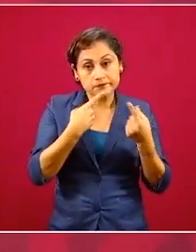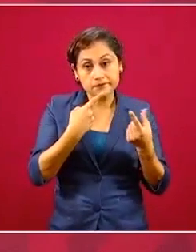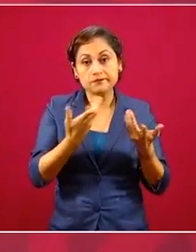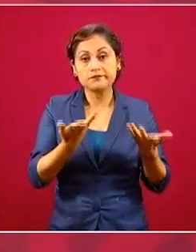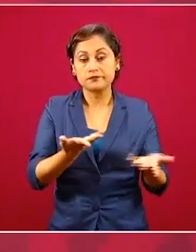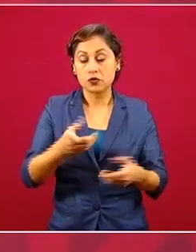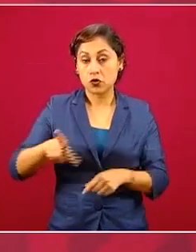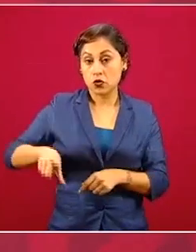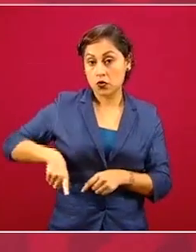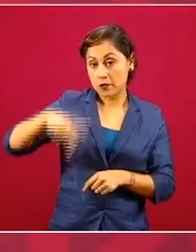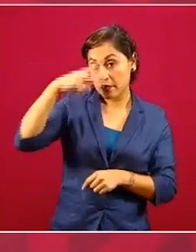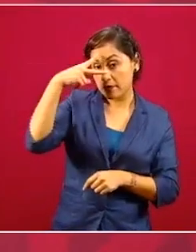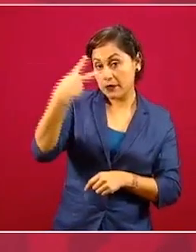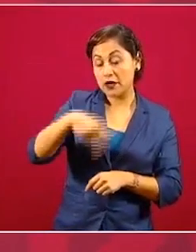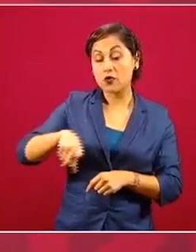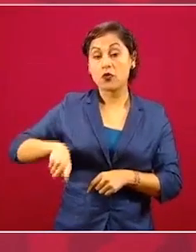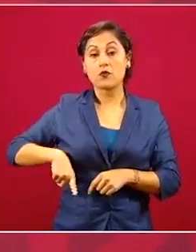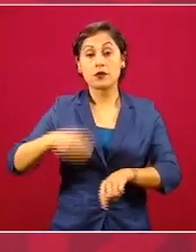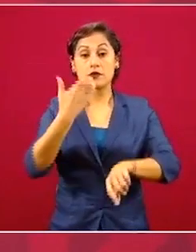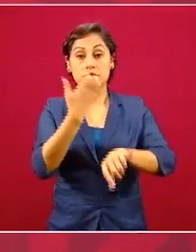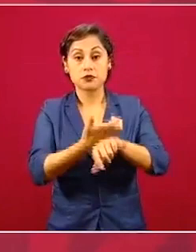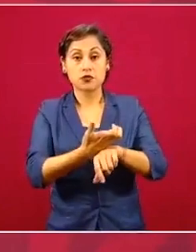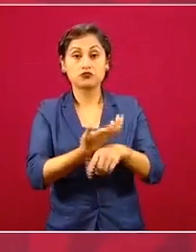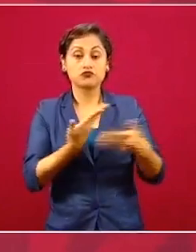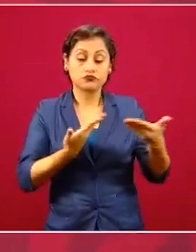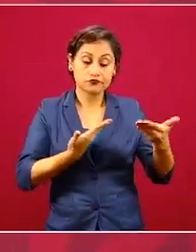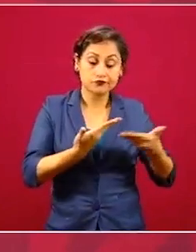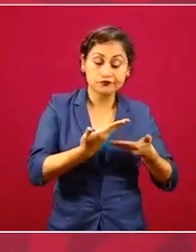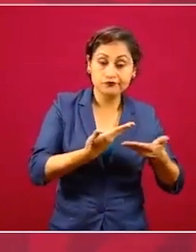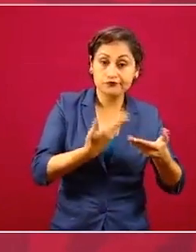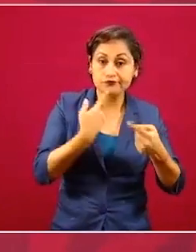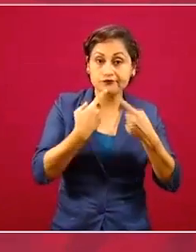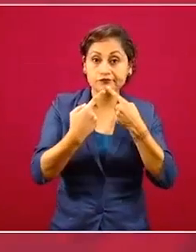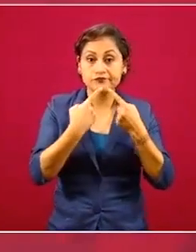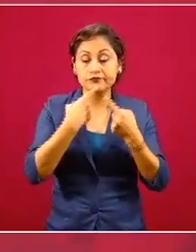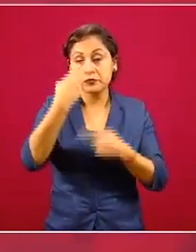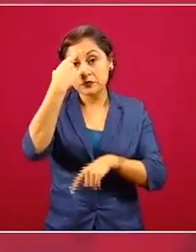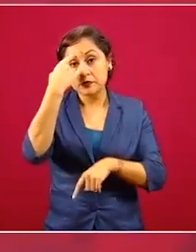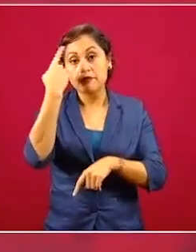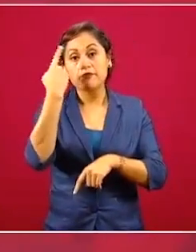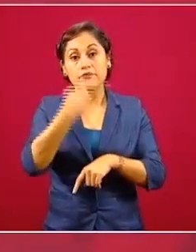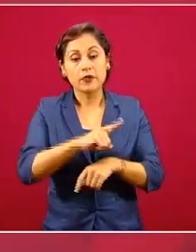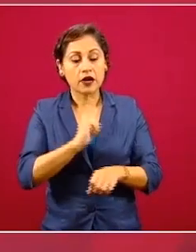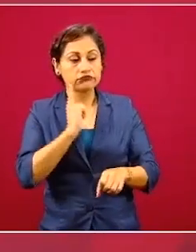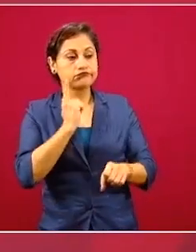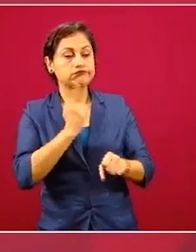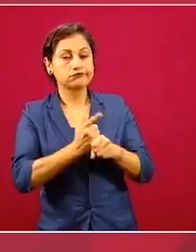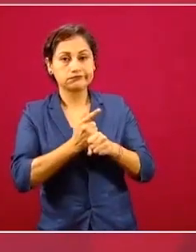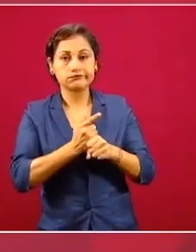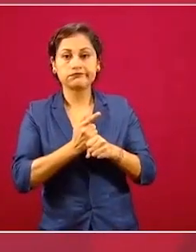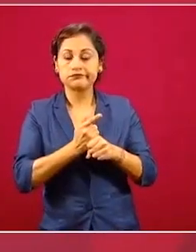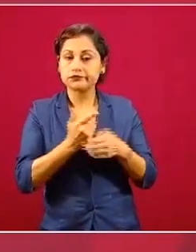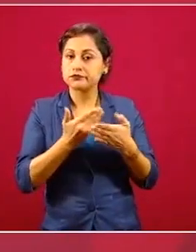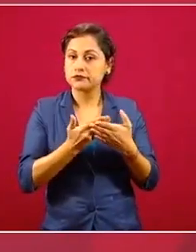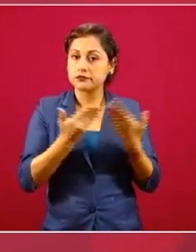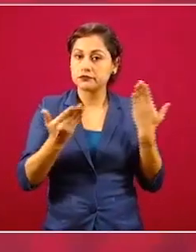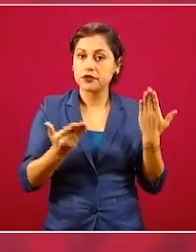gobiernos para evitar que